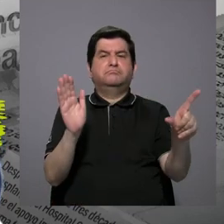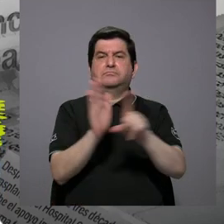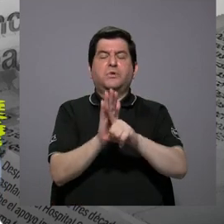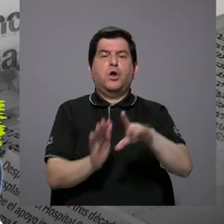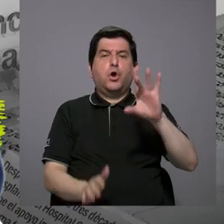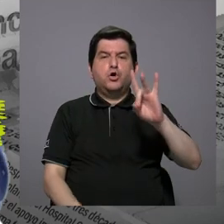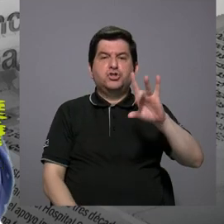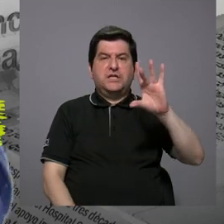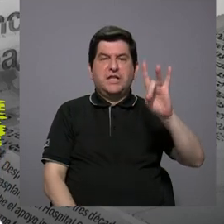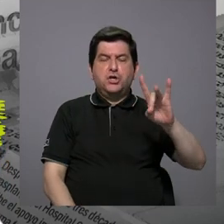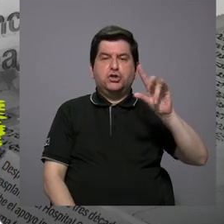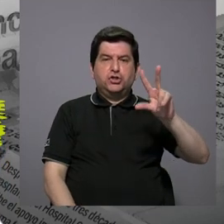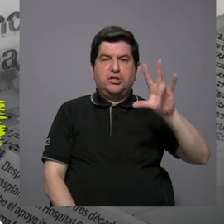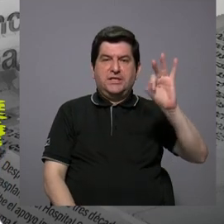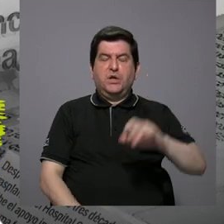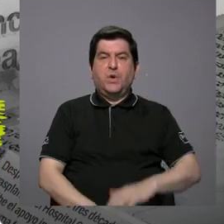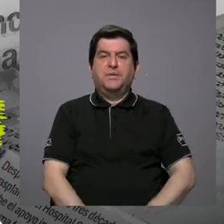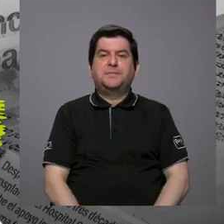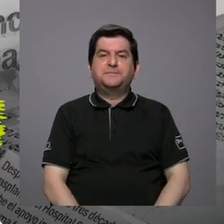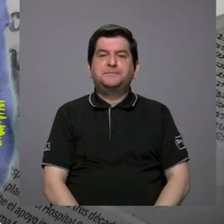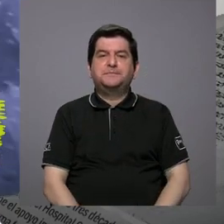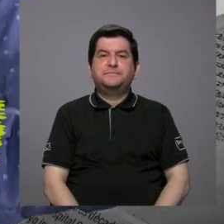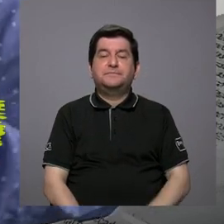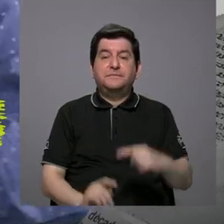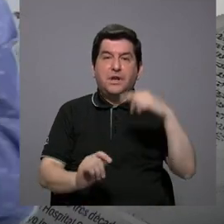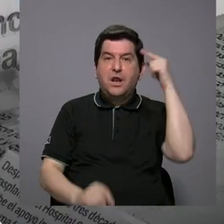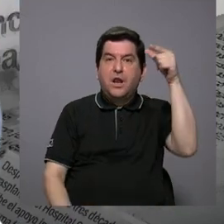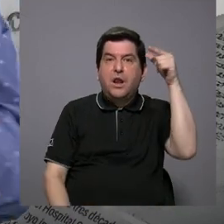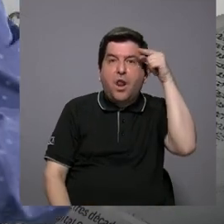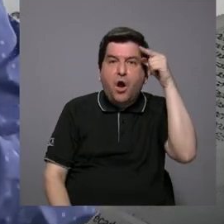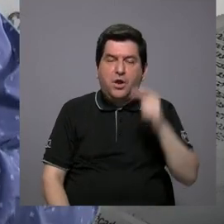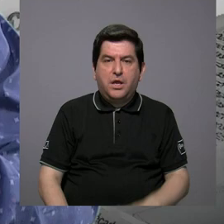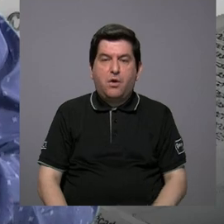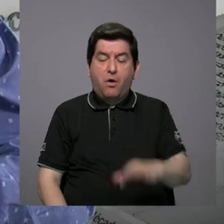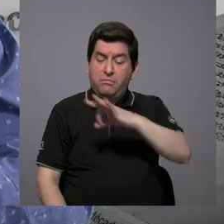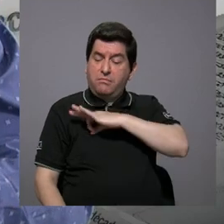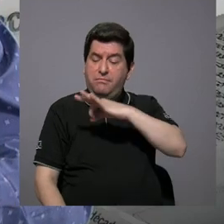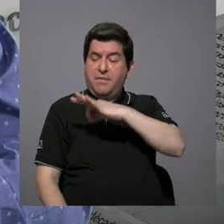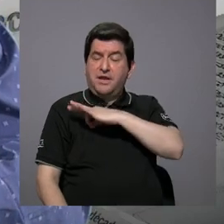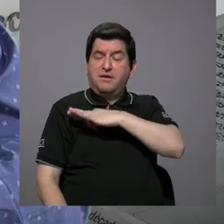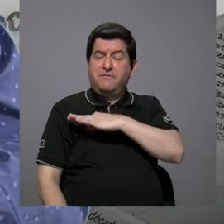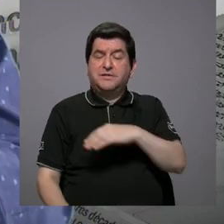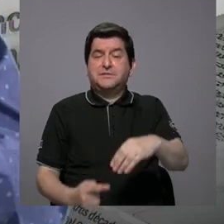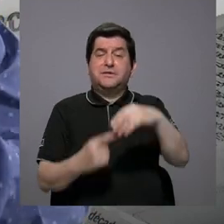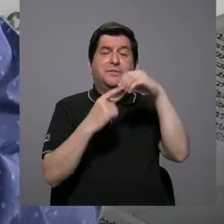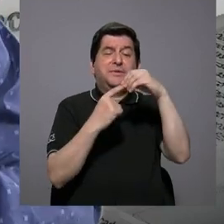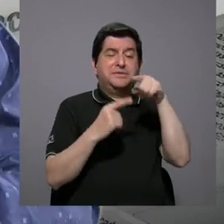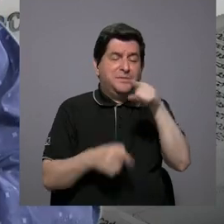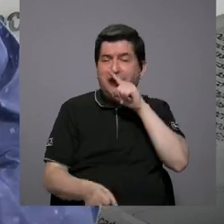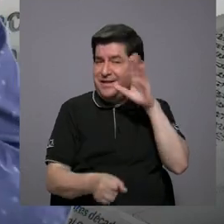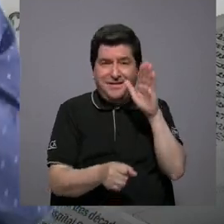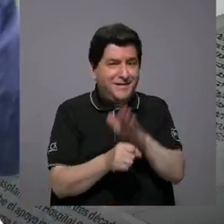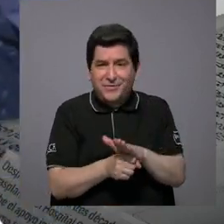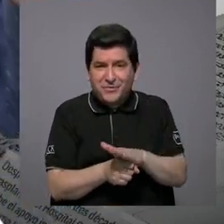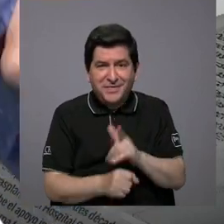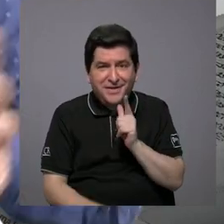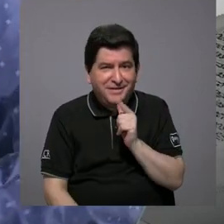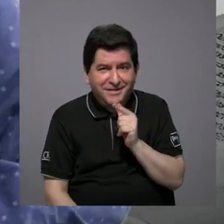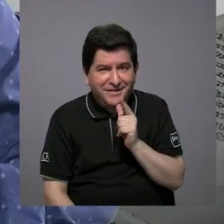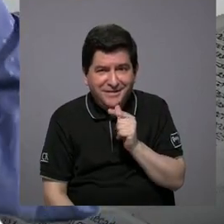8839. Y desde luego, el gran beneficiario de ese incumplimiento